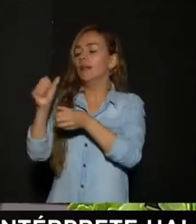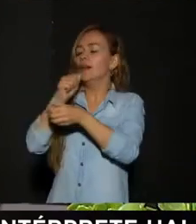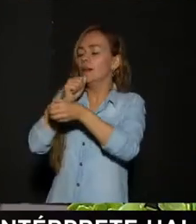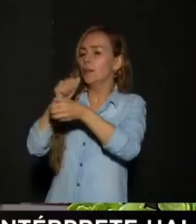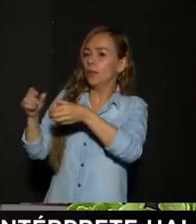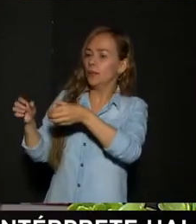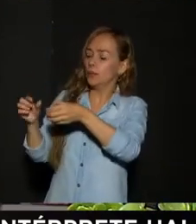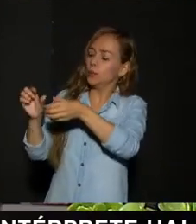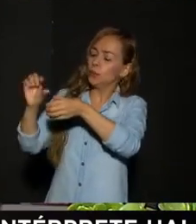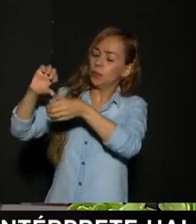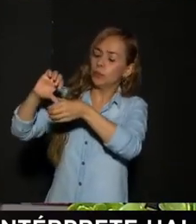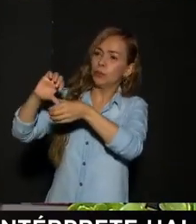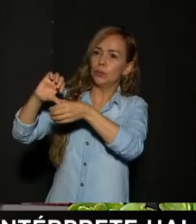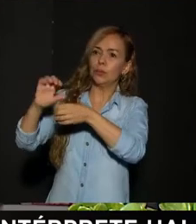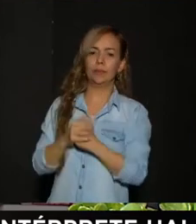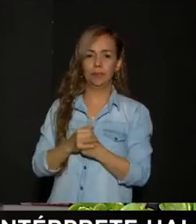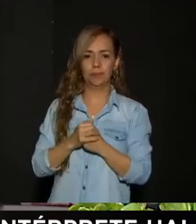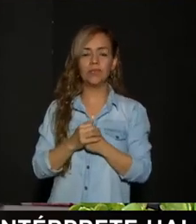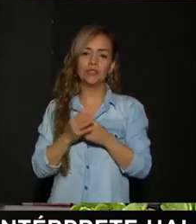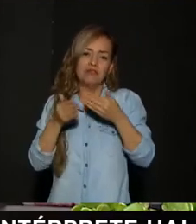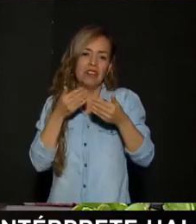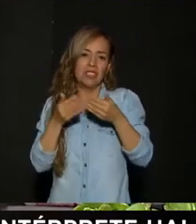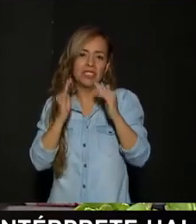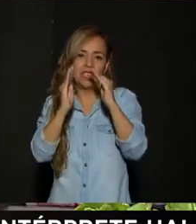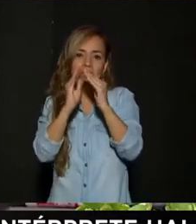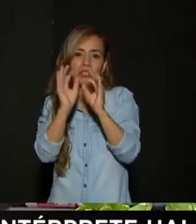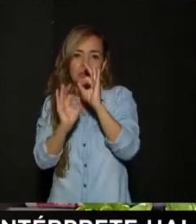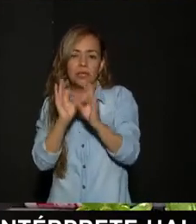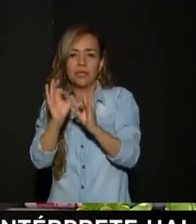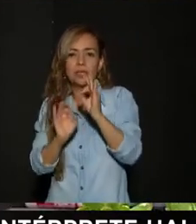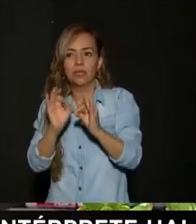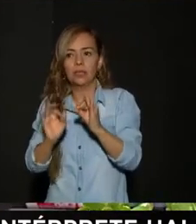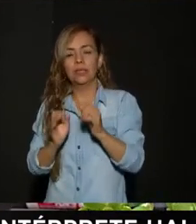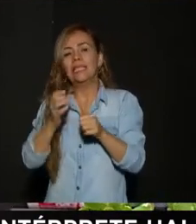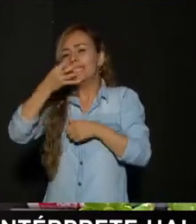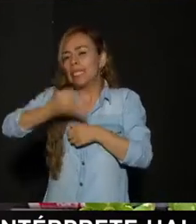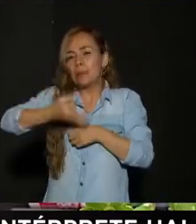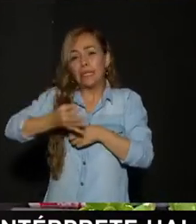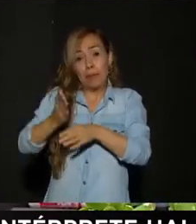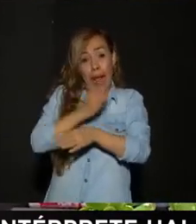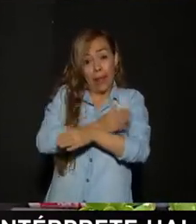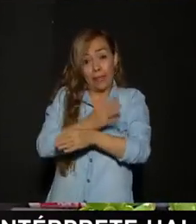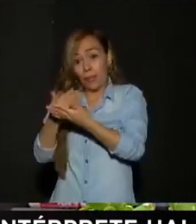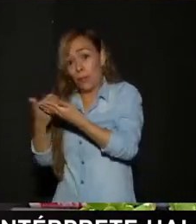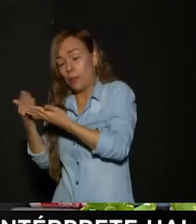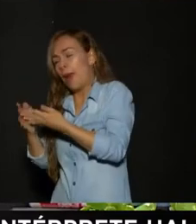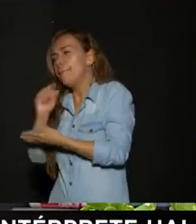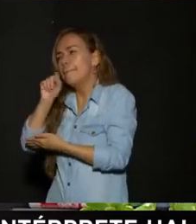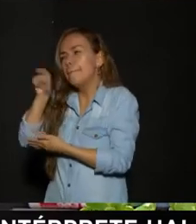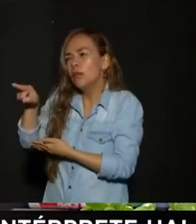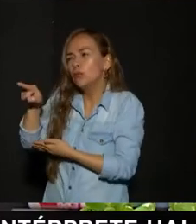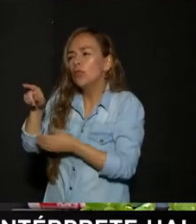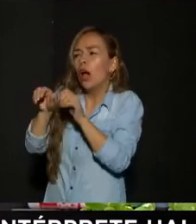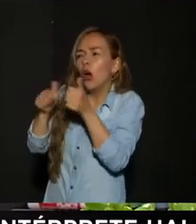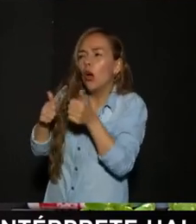es como tan fácil De cuidar pues En la casa Lo importante Si es eso Que pregunten Siempre que vayan A comprar una suculenta